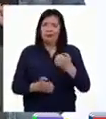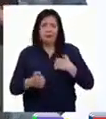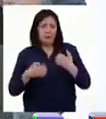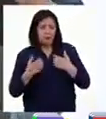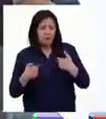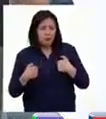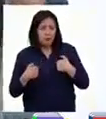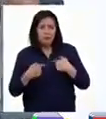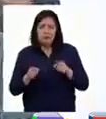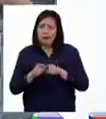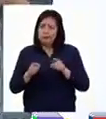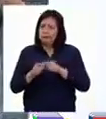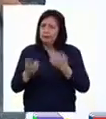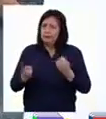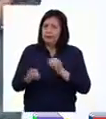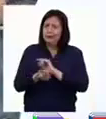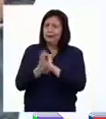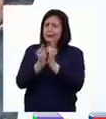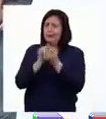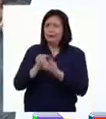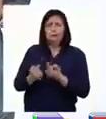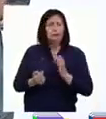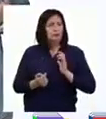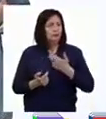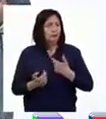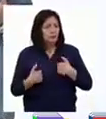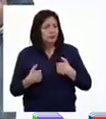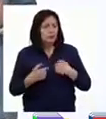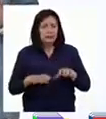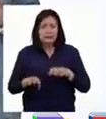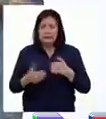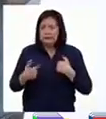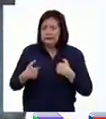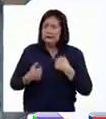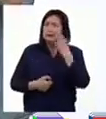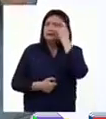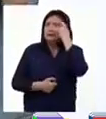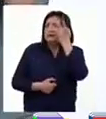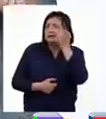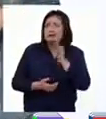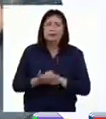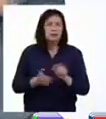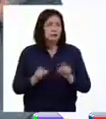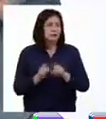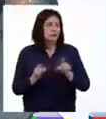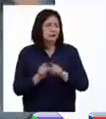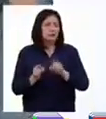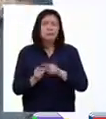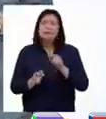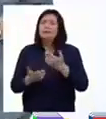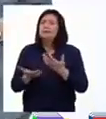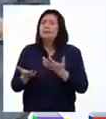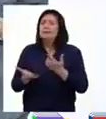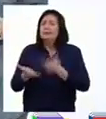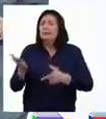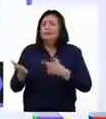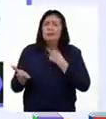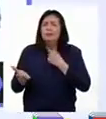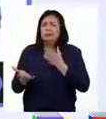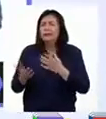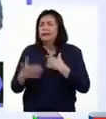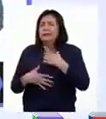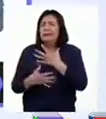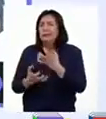emociones, sino que también producen cambios en nuestra manera de actuar, de pensar, incluso definen nuestros gustos e intereses.